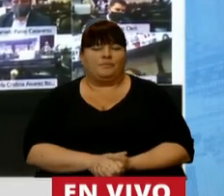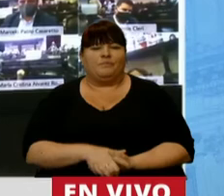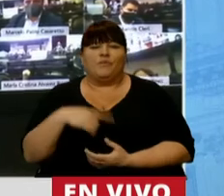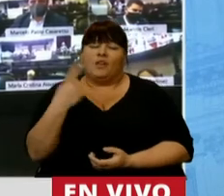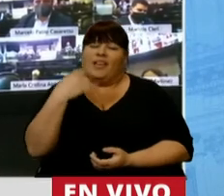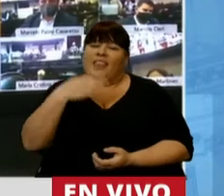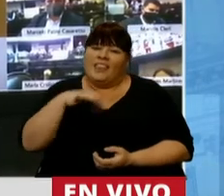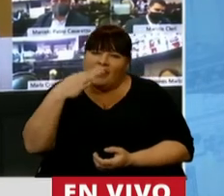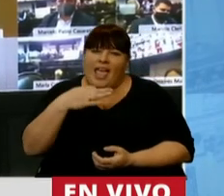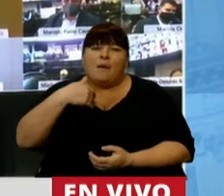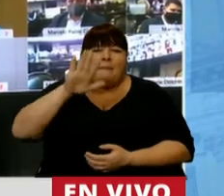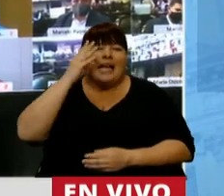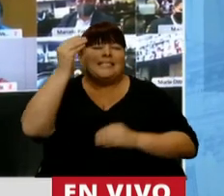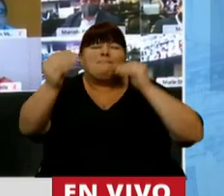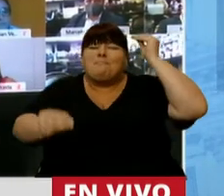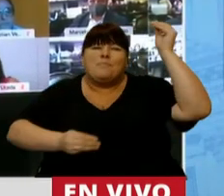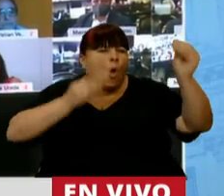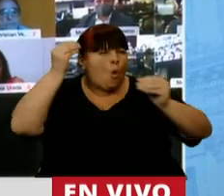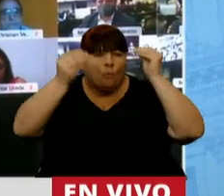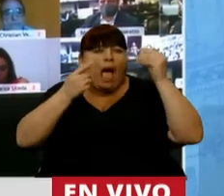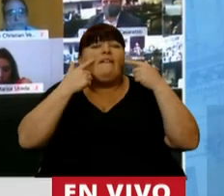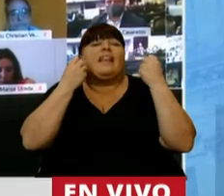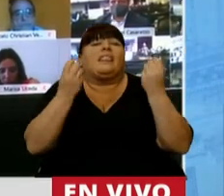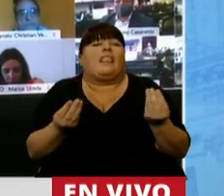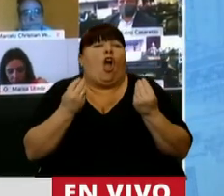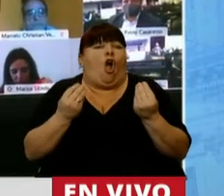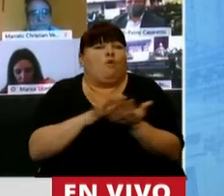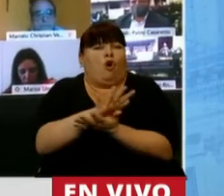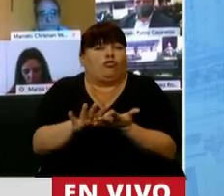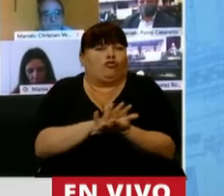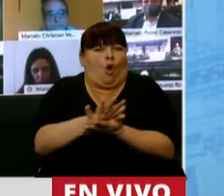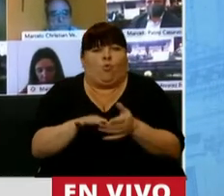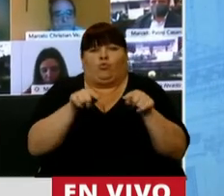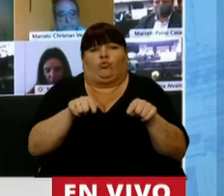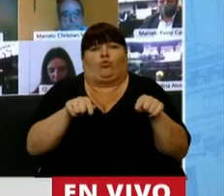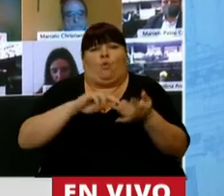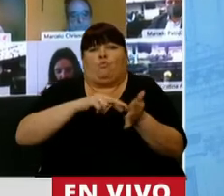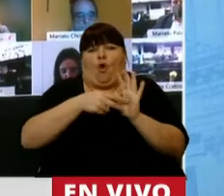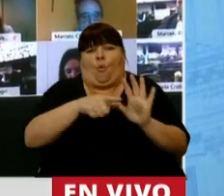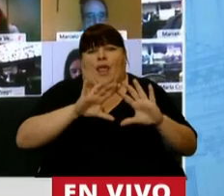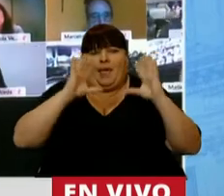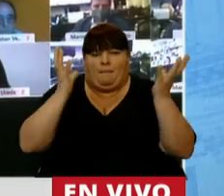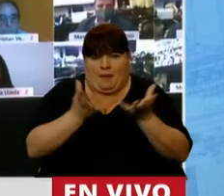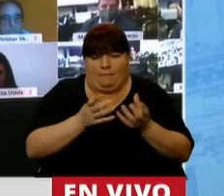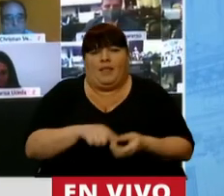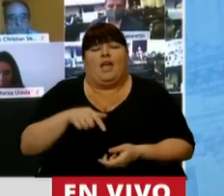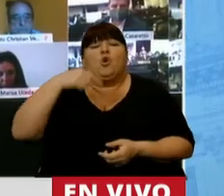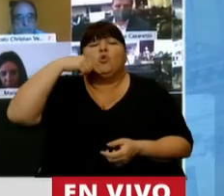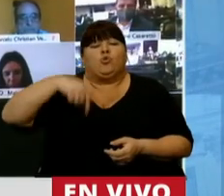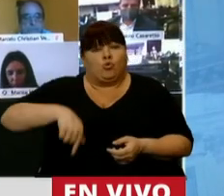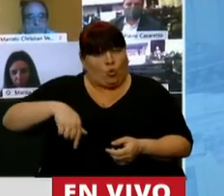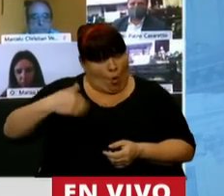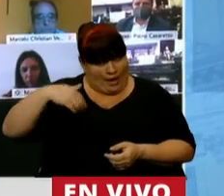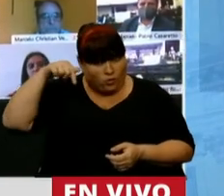deberíamos estar preocupadísimos por ver de qué manera resolvemos este tema. El sur, nuestro